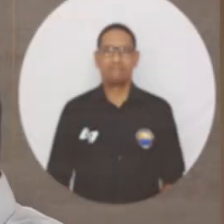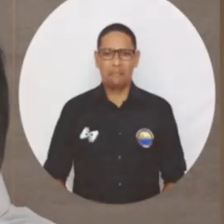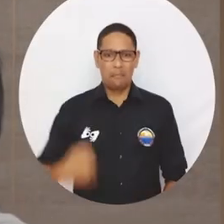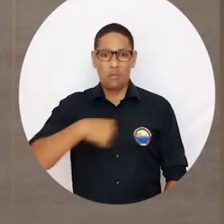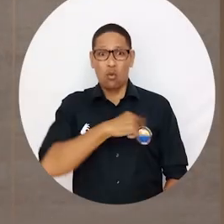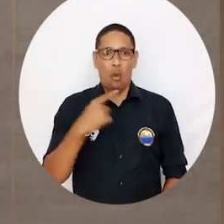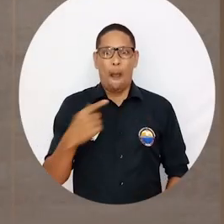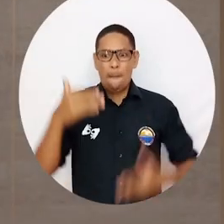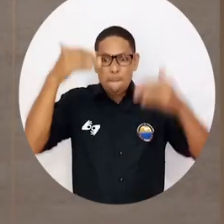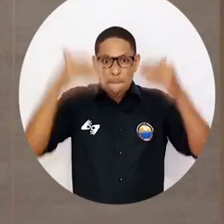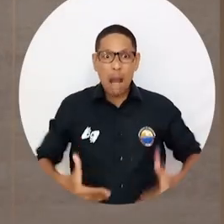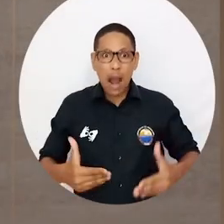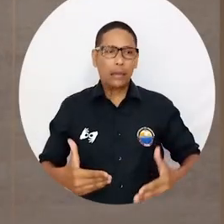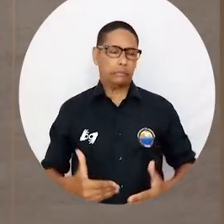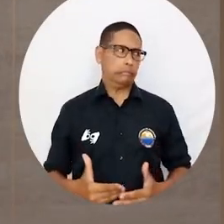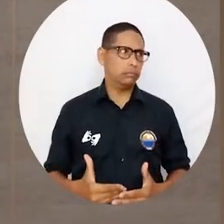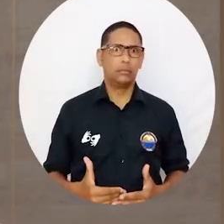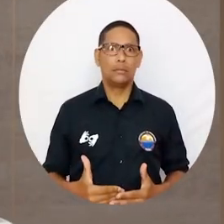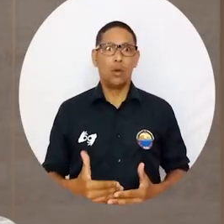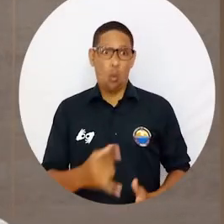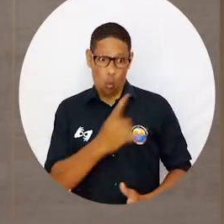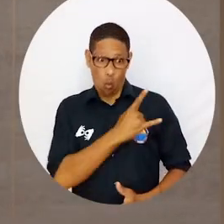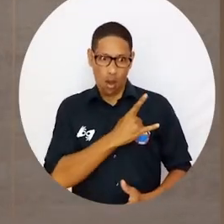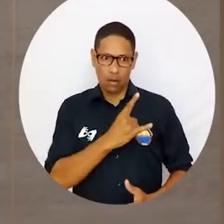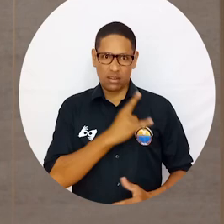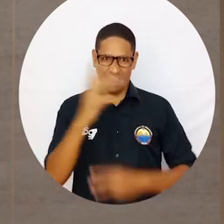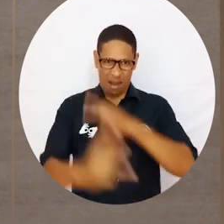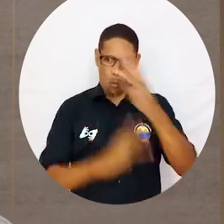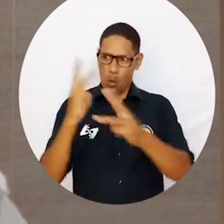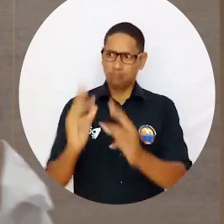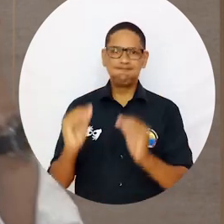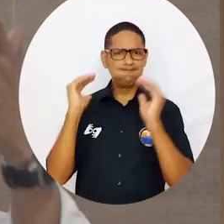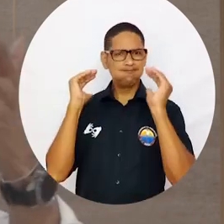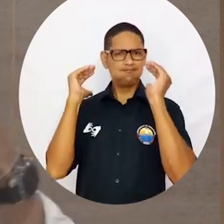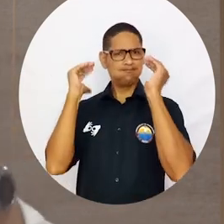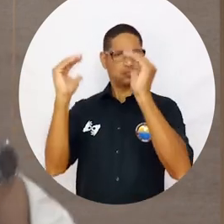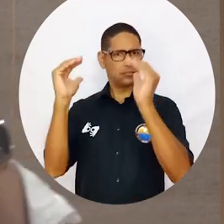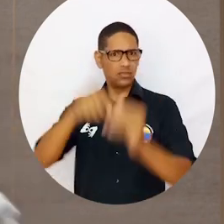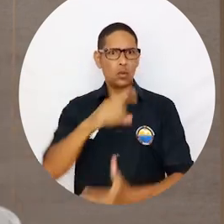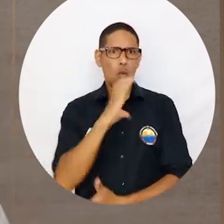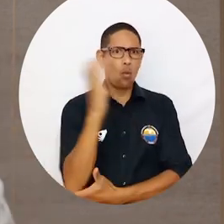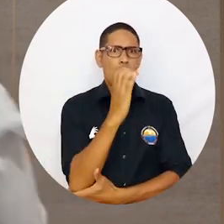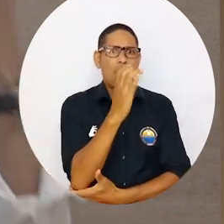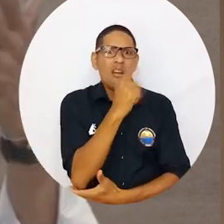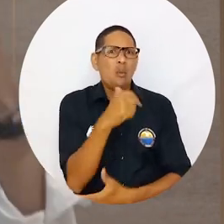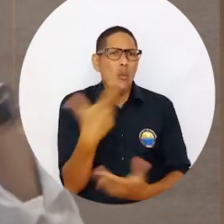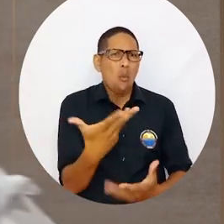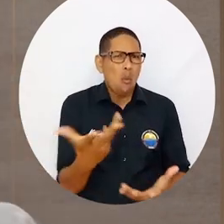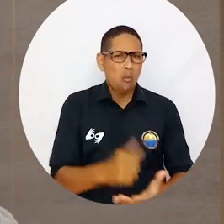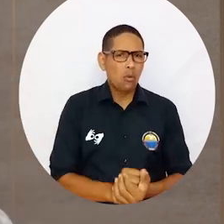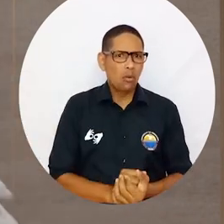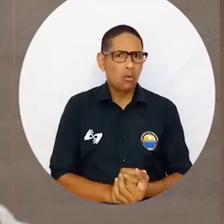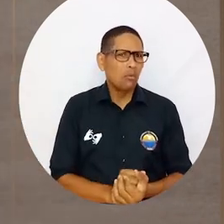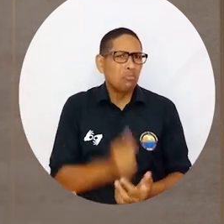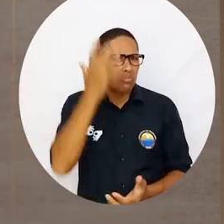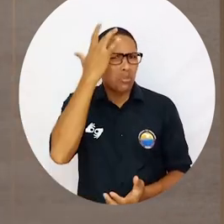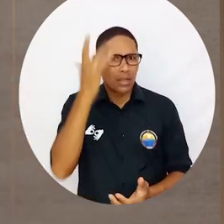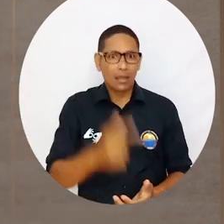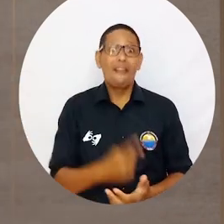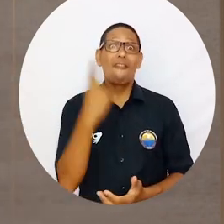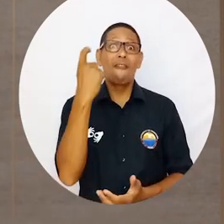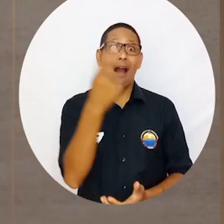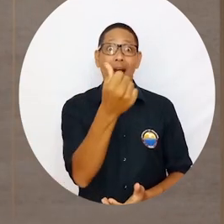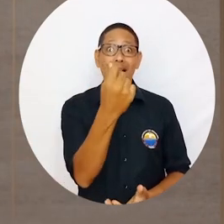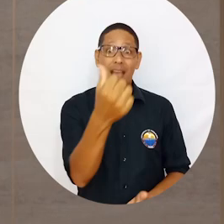Nuestra principal barrera para llegar a tener universidades de talla mundial que sobresalgan en los rankings, no importa cómo se midan,